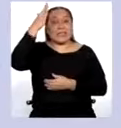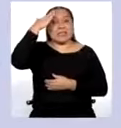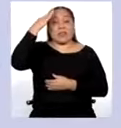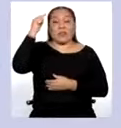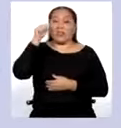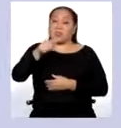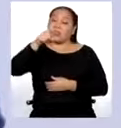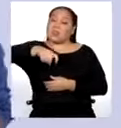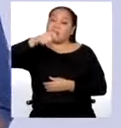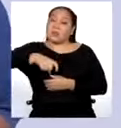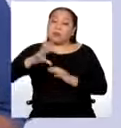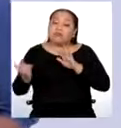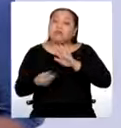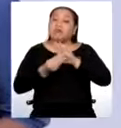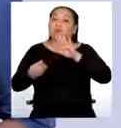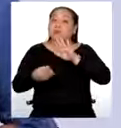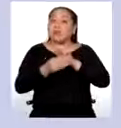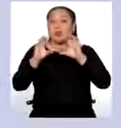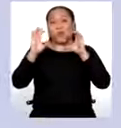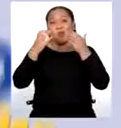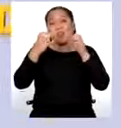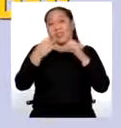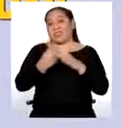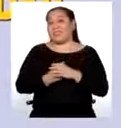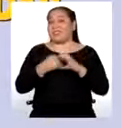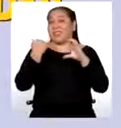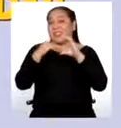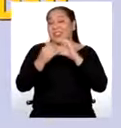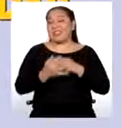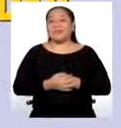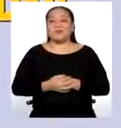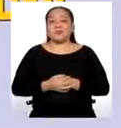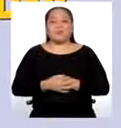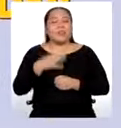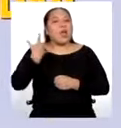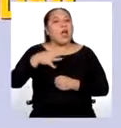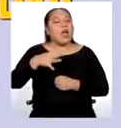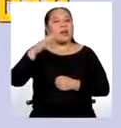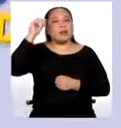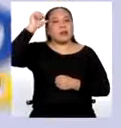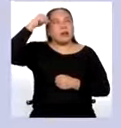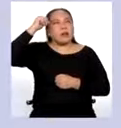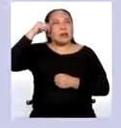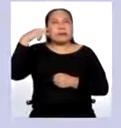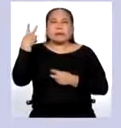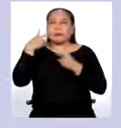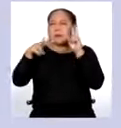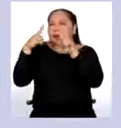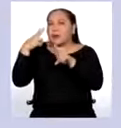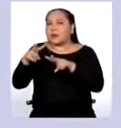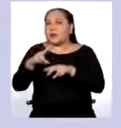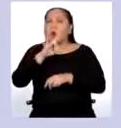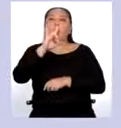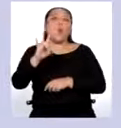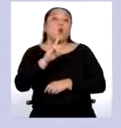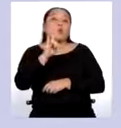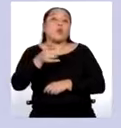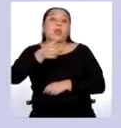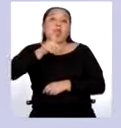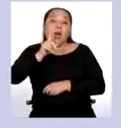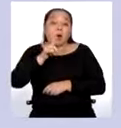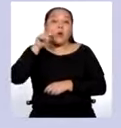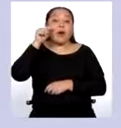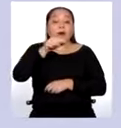herramientas que te van a ayudar a complementar tus clases virtuales. Ahora, muy bien, recordemos todo lo que hemos visto. El uso que le damos al agua